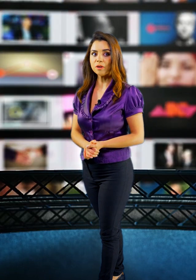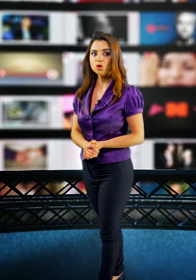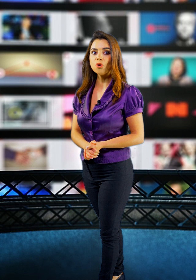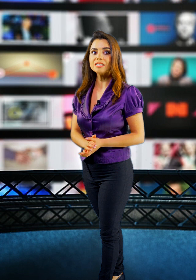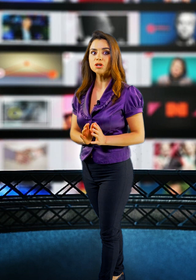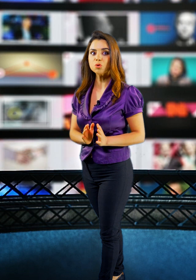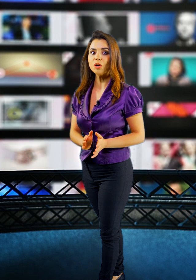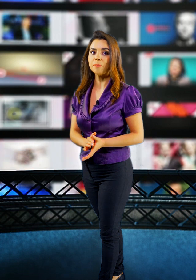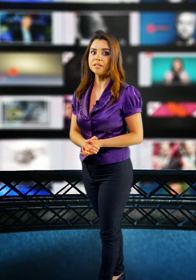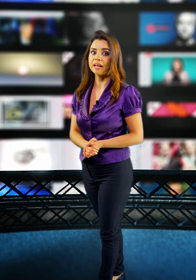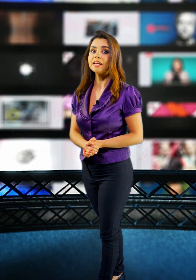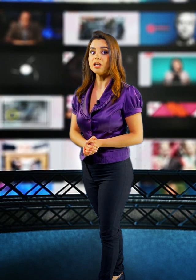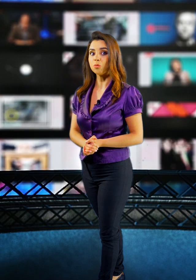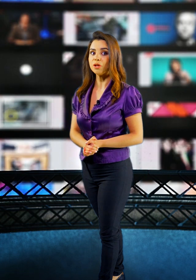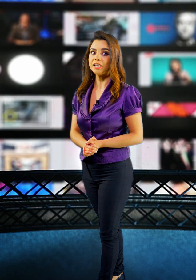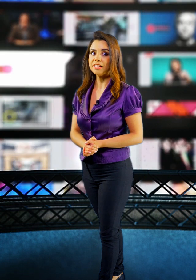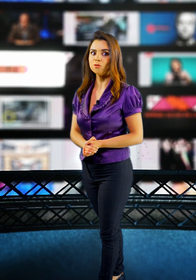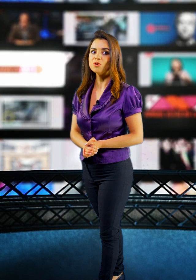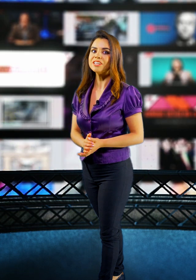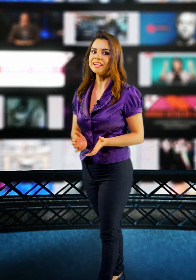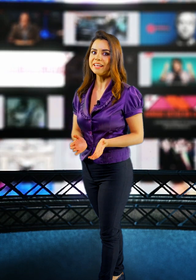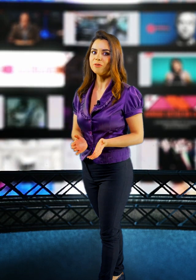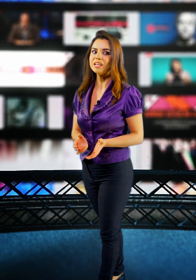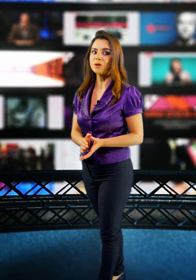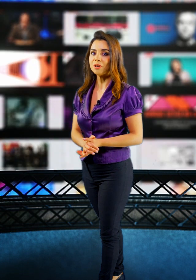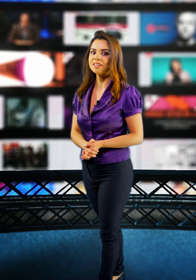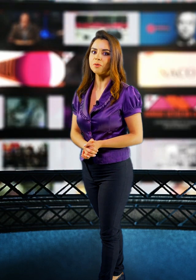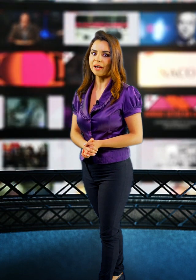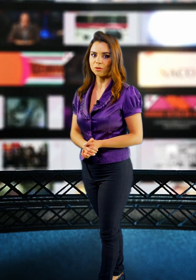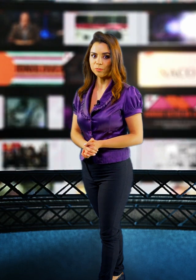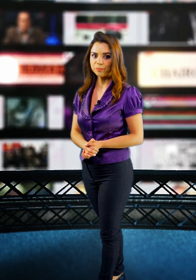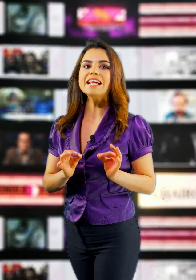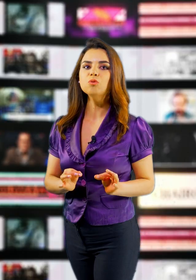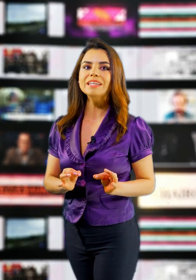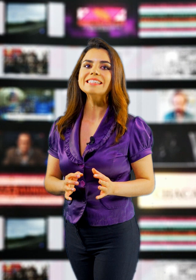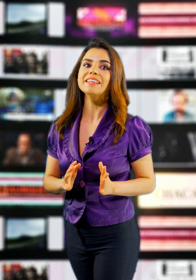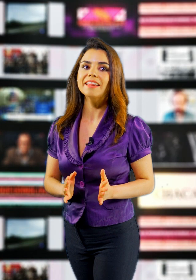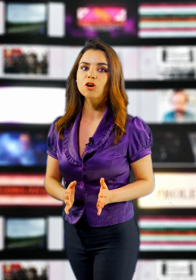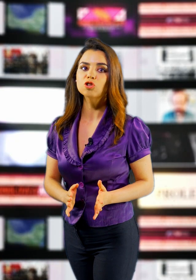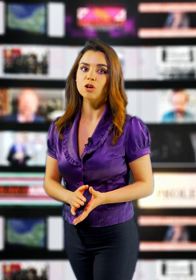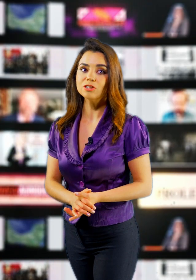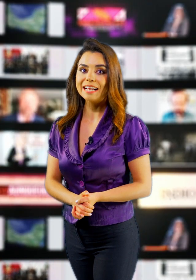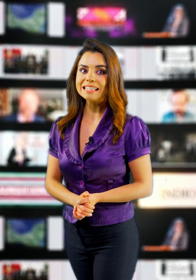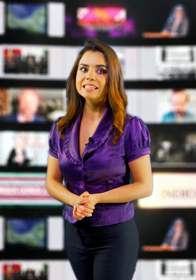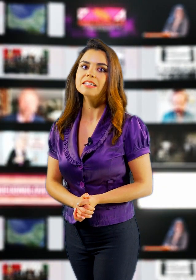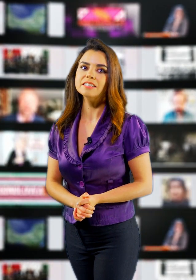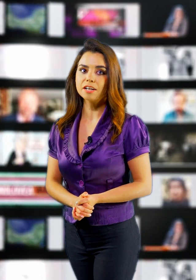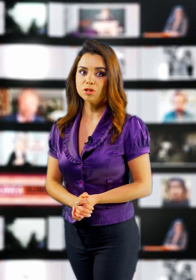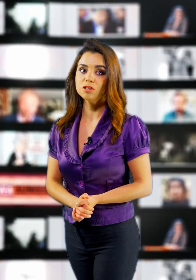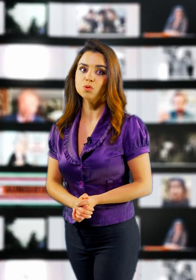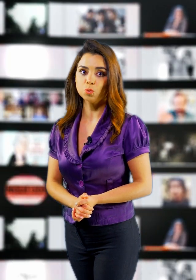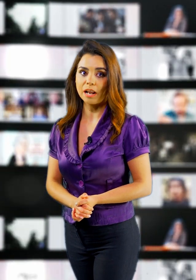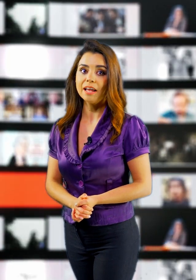gobierno comentó que se reunió con la empresa y el grupo de ingenieros y el día de hoy ya se encuentran trabajando. Y el lunes darán a conocer los alcances